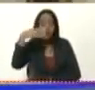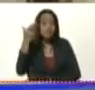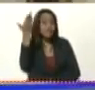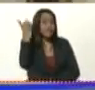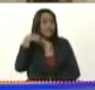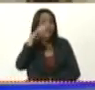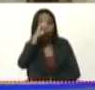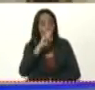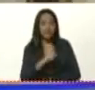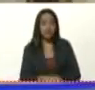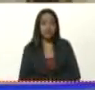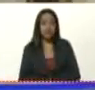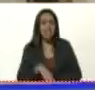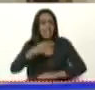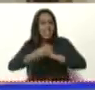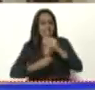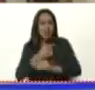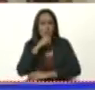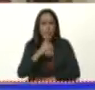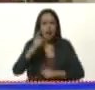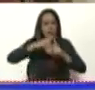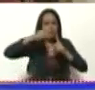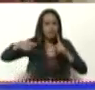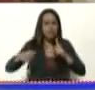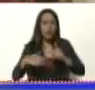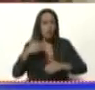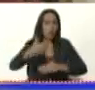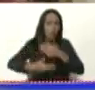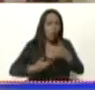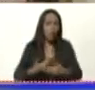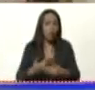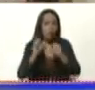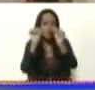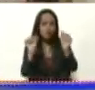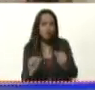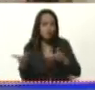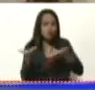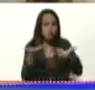y le hicieron graves daños al servicio eléctrico que hemos venido progresivamente reponiendo.